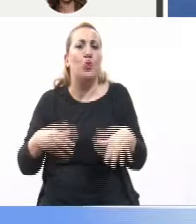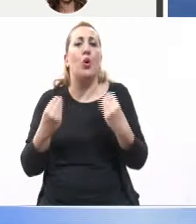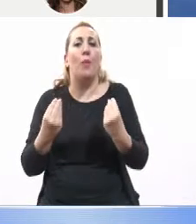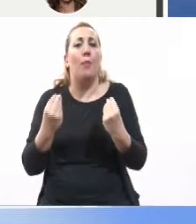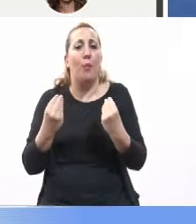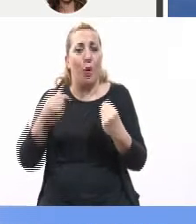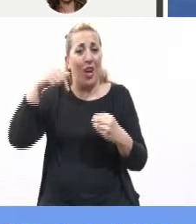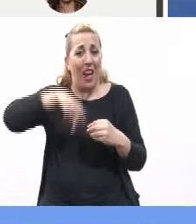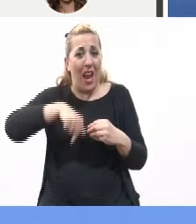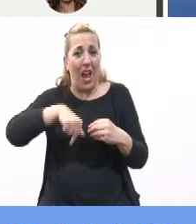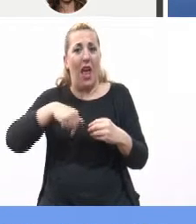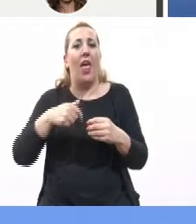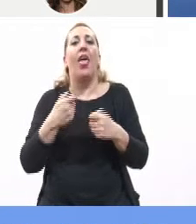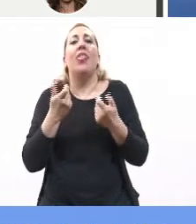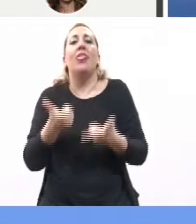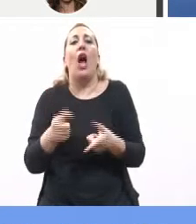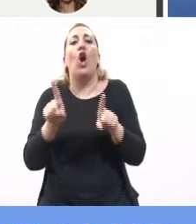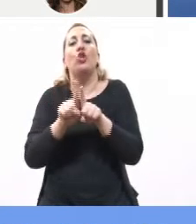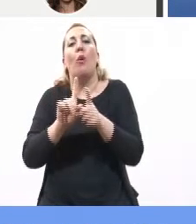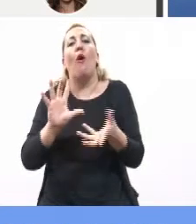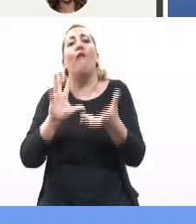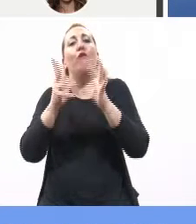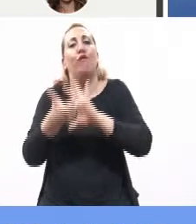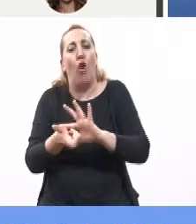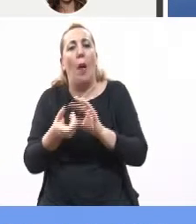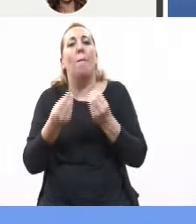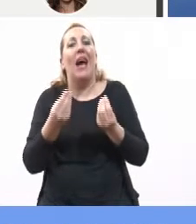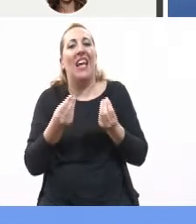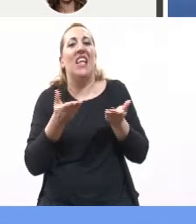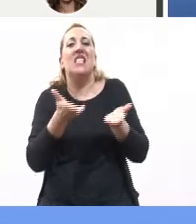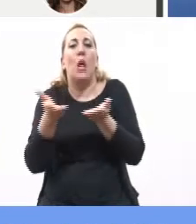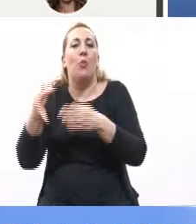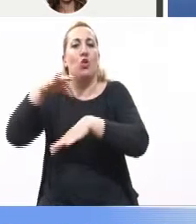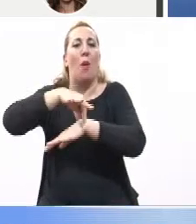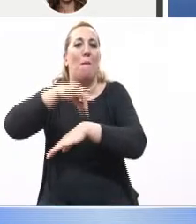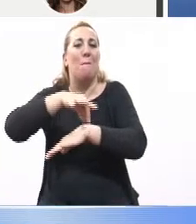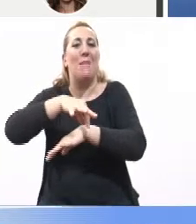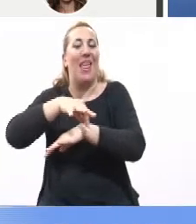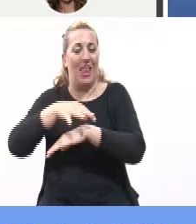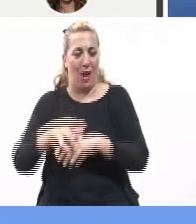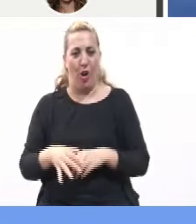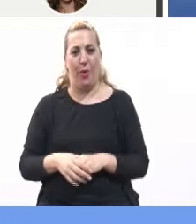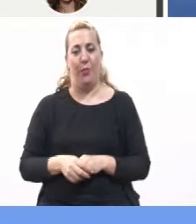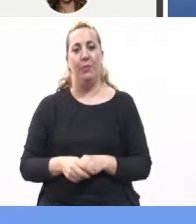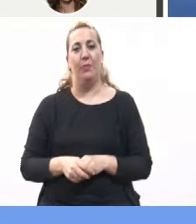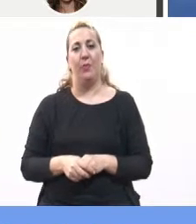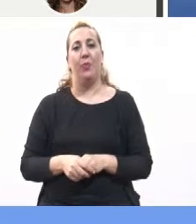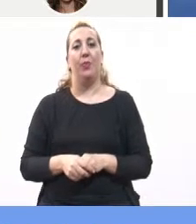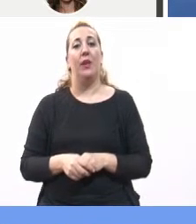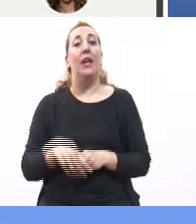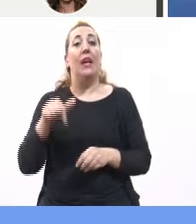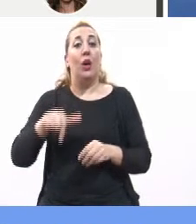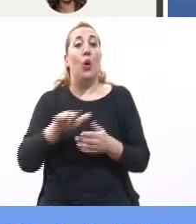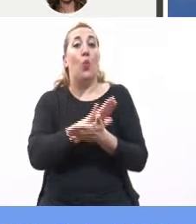poniéndola es como una modalidad de las prestaciones médicas, que es lo que son. Y este